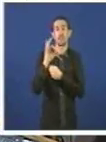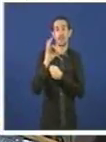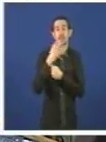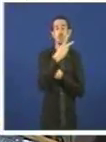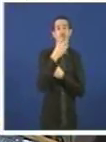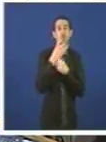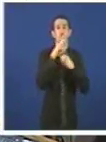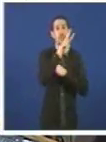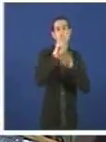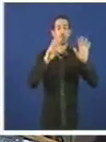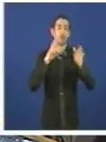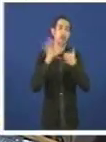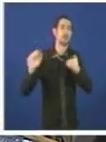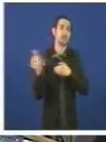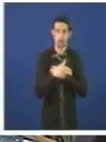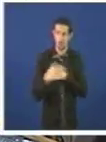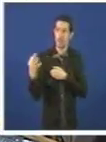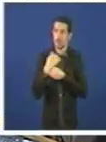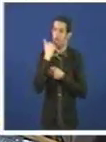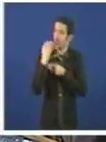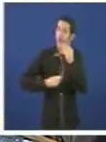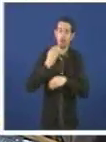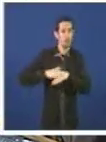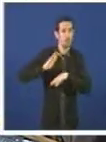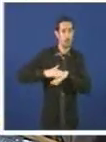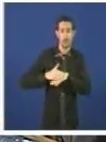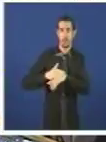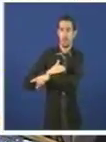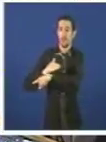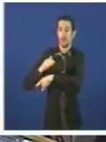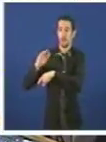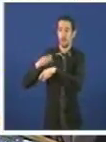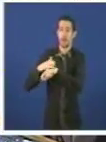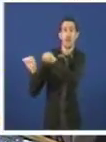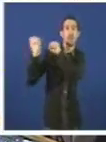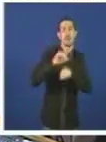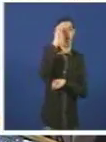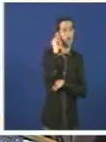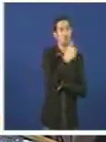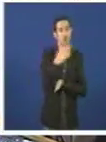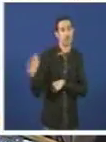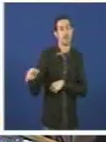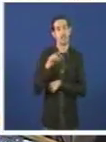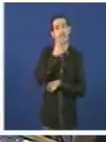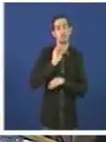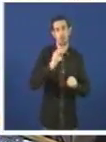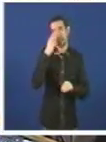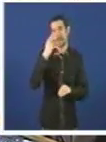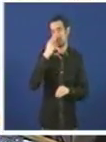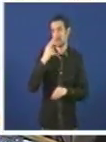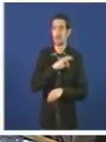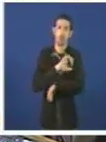millóns de euros. Algo terá que facer para defender os intereses dos galegos senhora conselleira. Non se escude